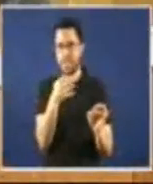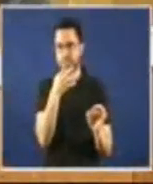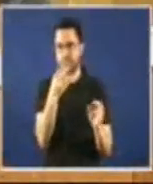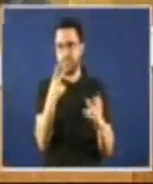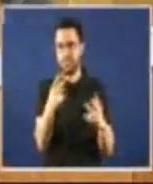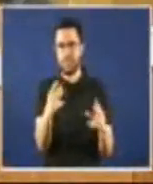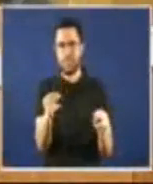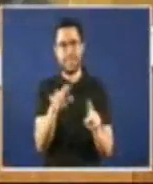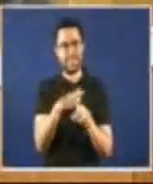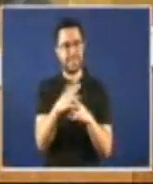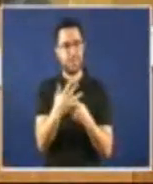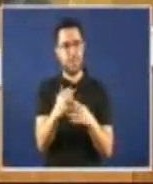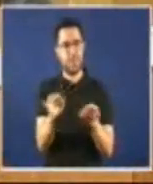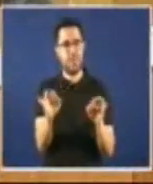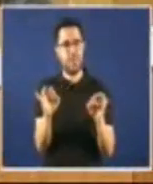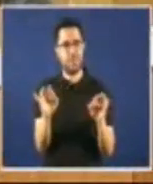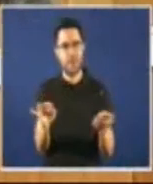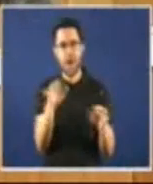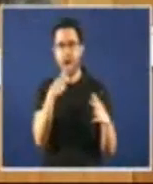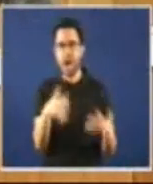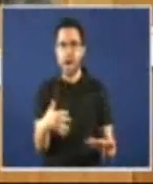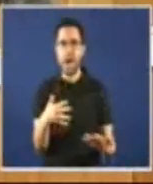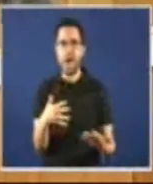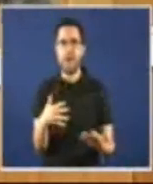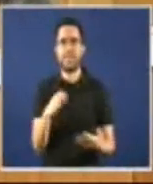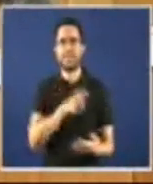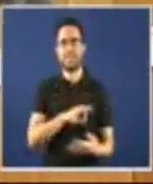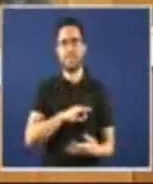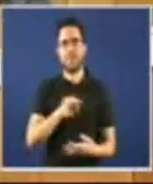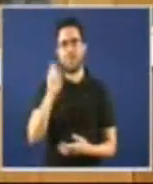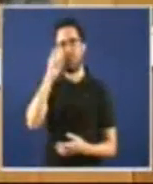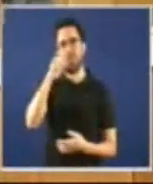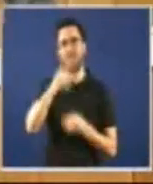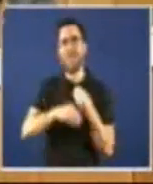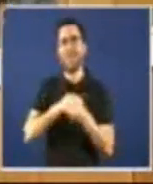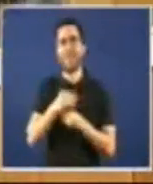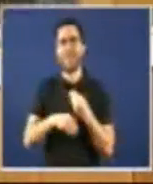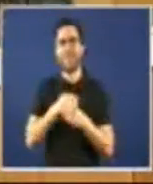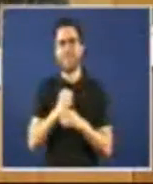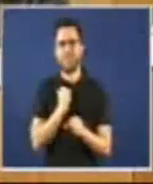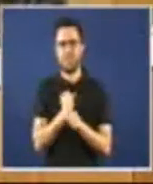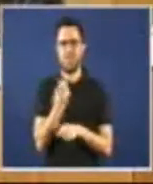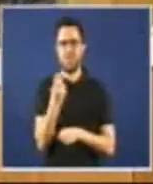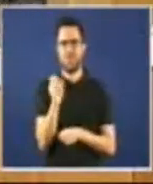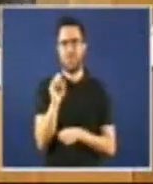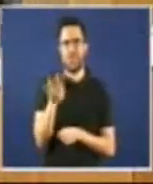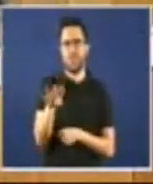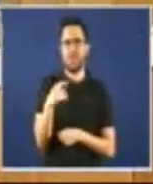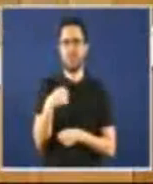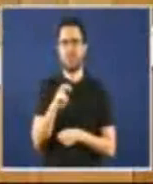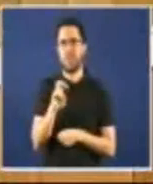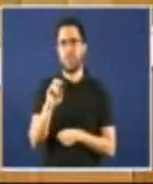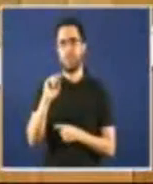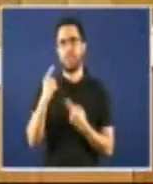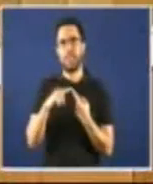nese contexto que leva feito o señor Núñez para o 14% outra traballada capciosa e demagóxica primeiro prevé